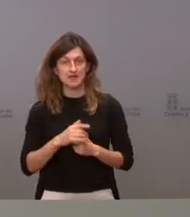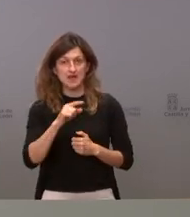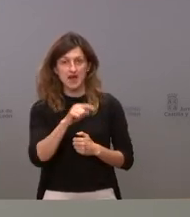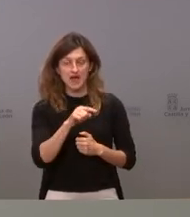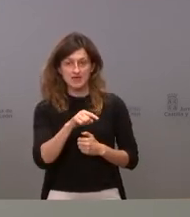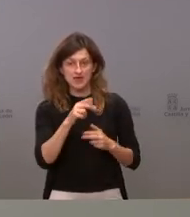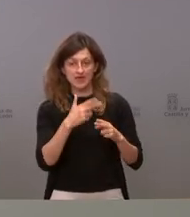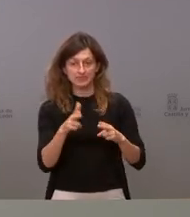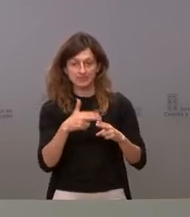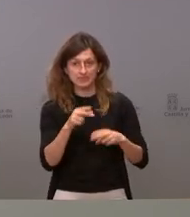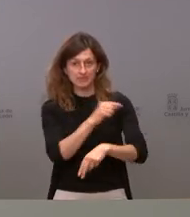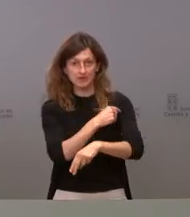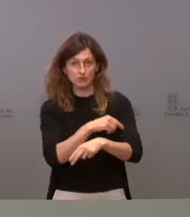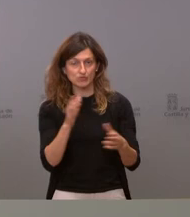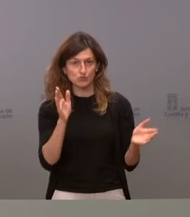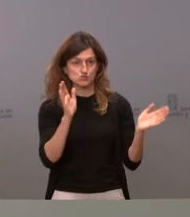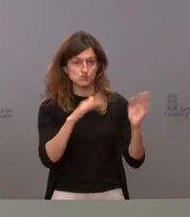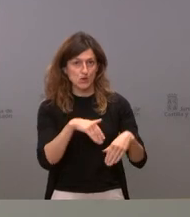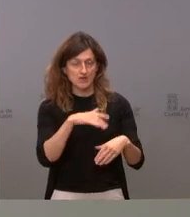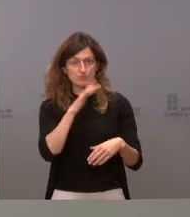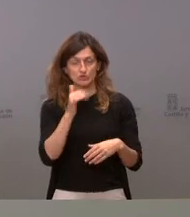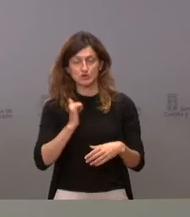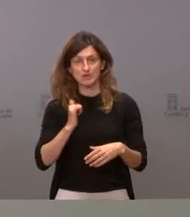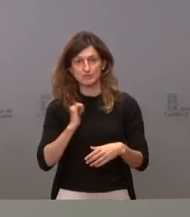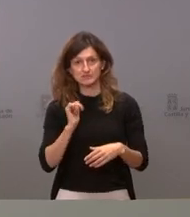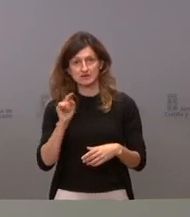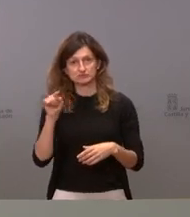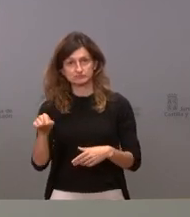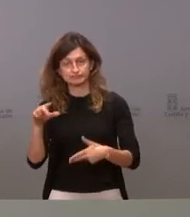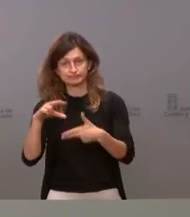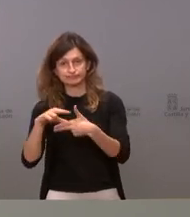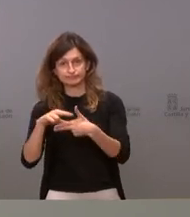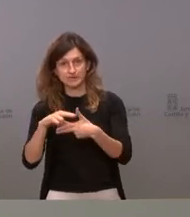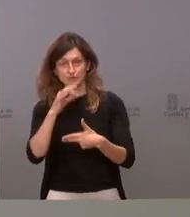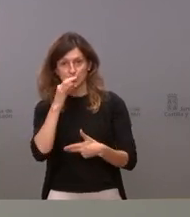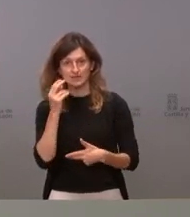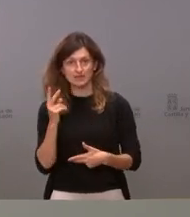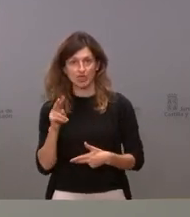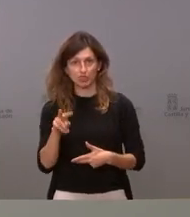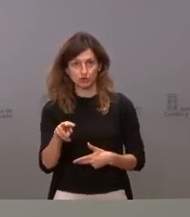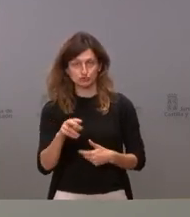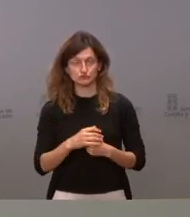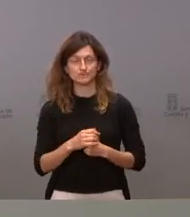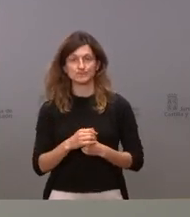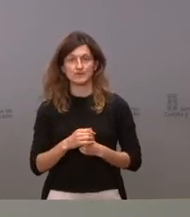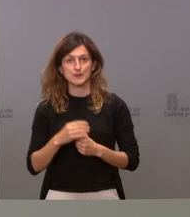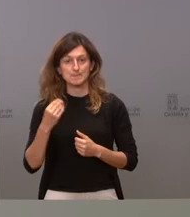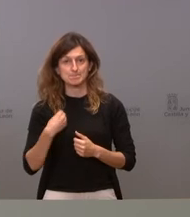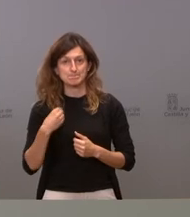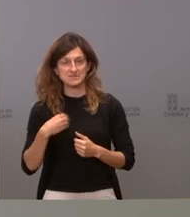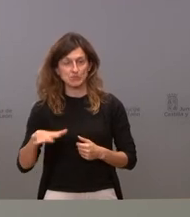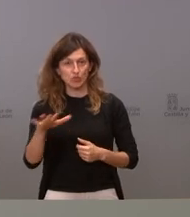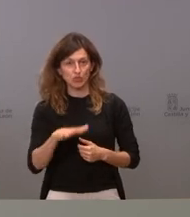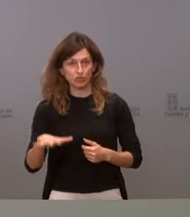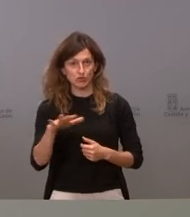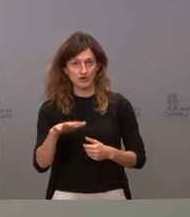actividad de vacunación y por lo tanto queríamos esas dos tardes vacunar a estas personas en sus bloques etarios ahora